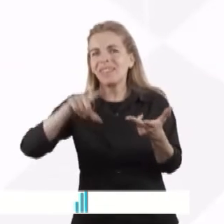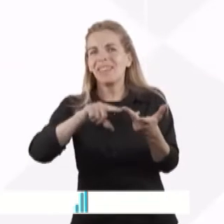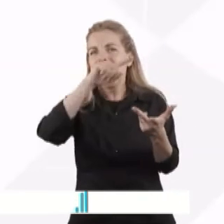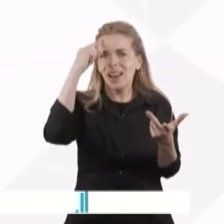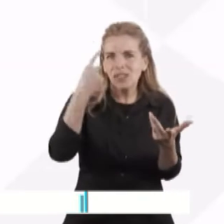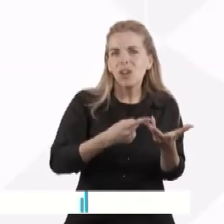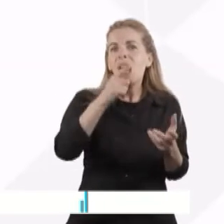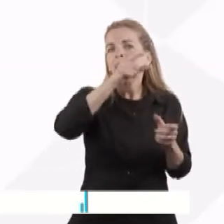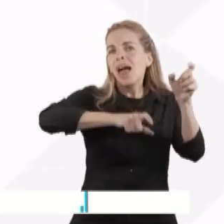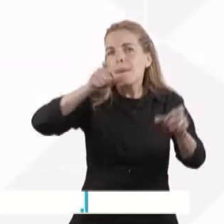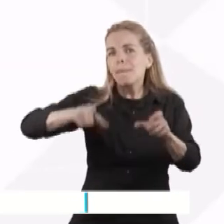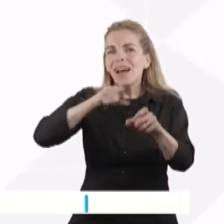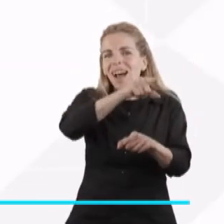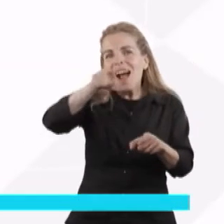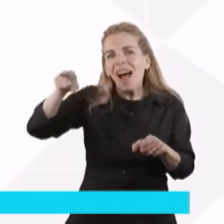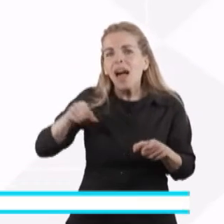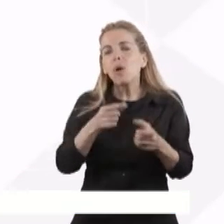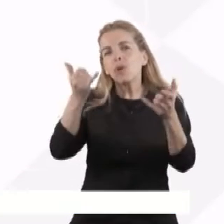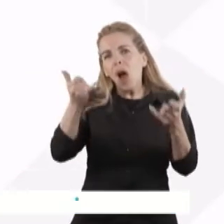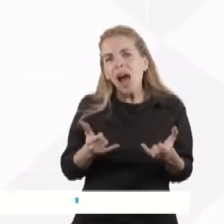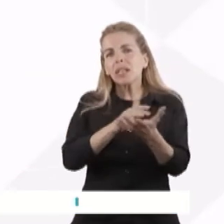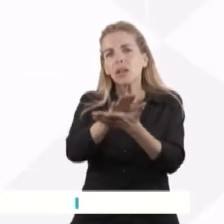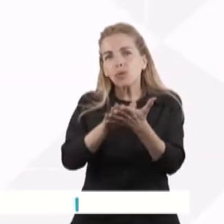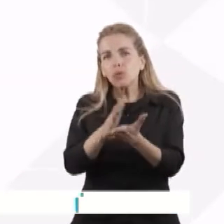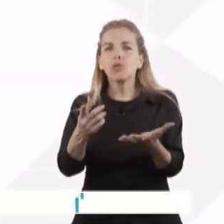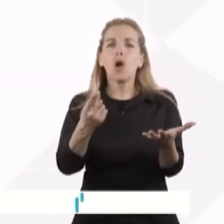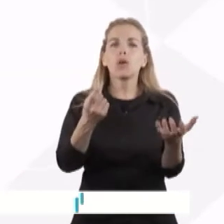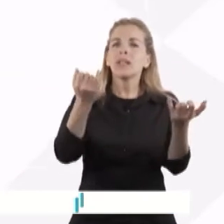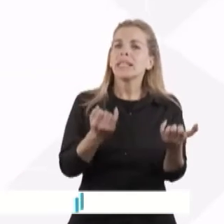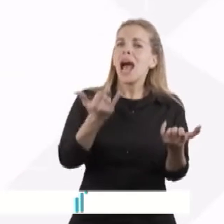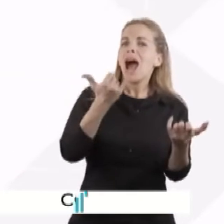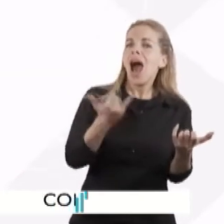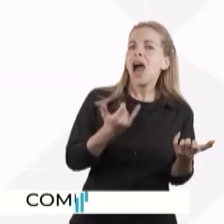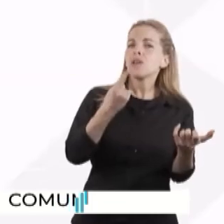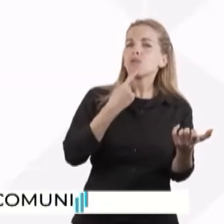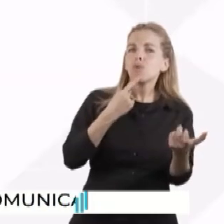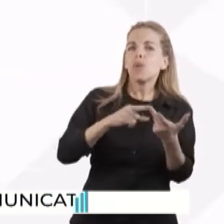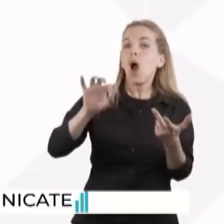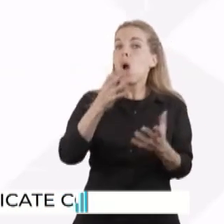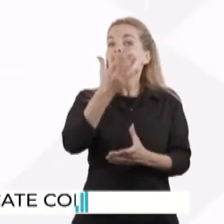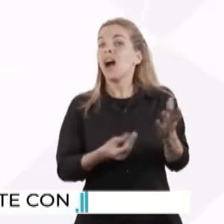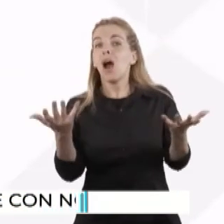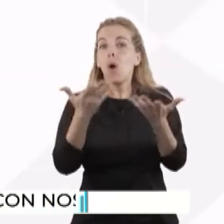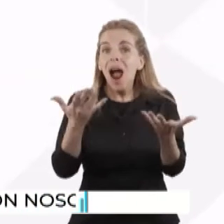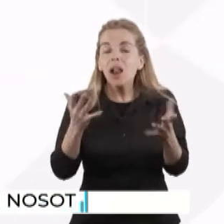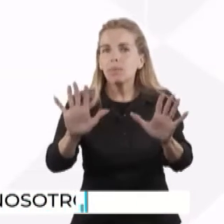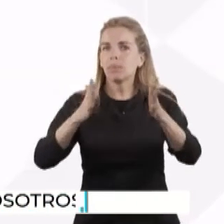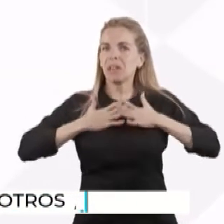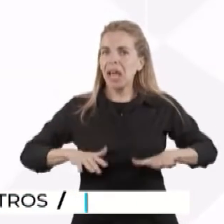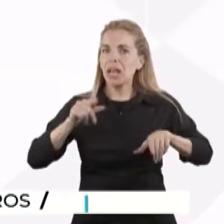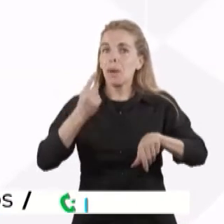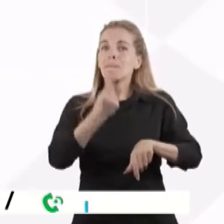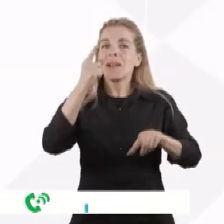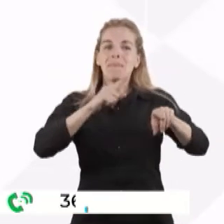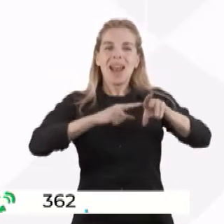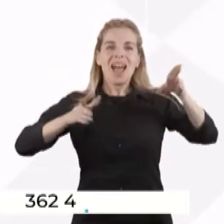la posibilidad de tener respuesta, con la tranquilidad de que, de nuevo, en esta primera etapa lo único que hay que